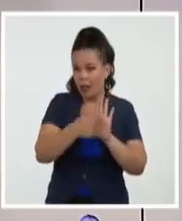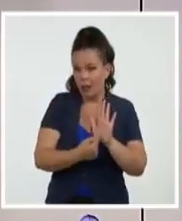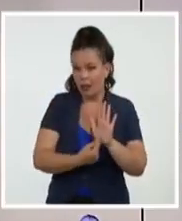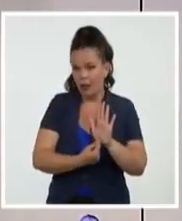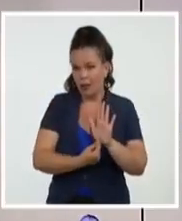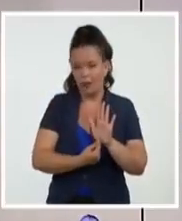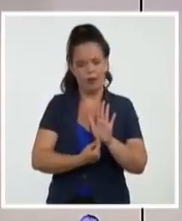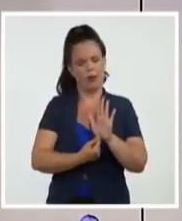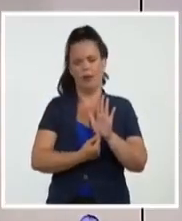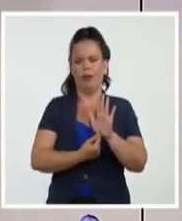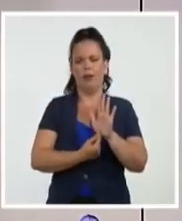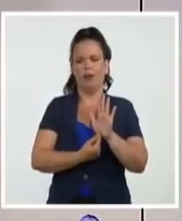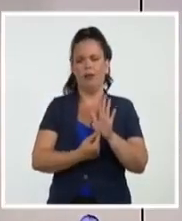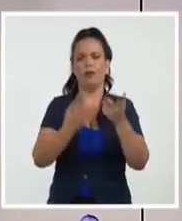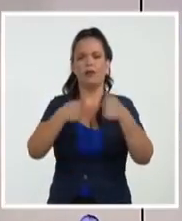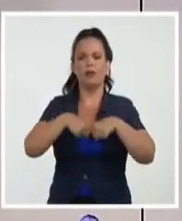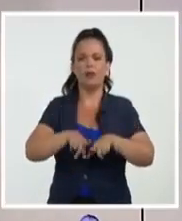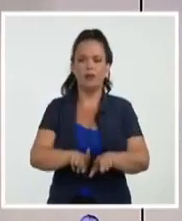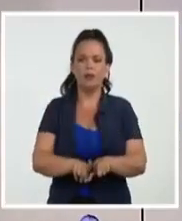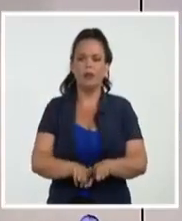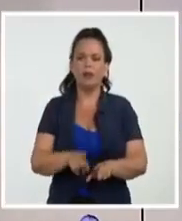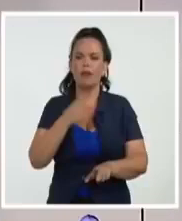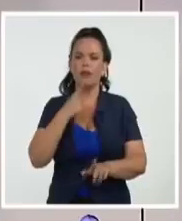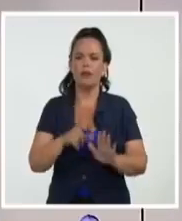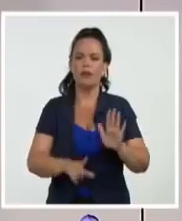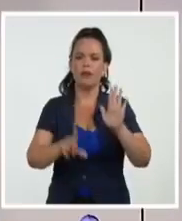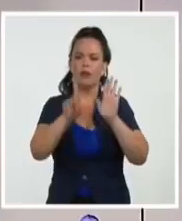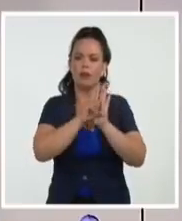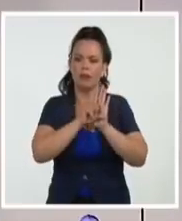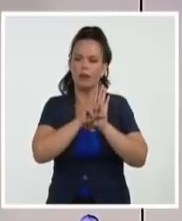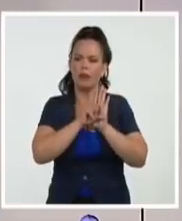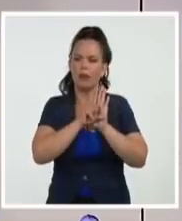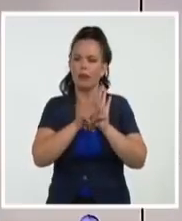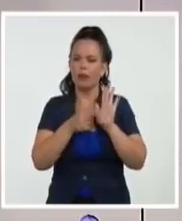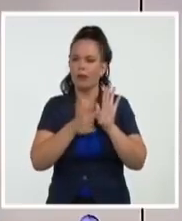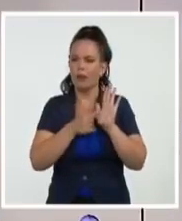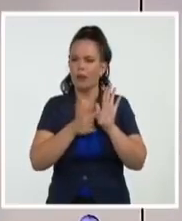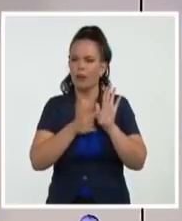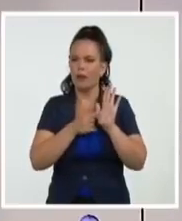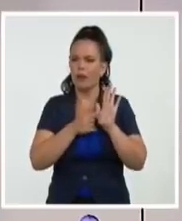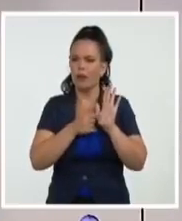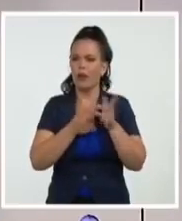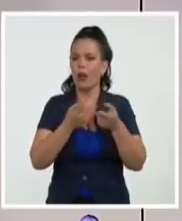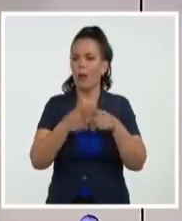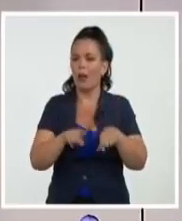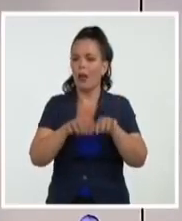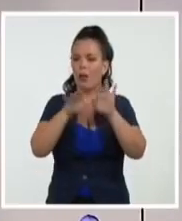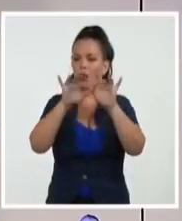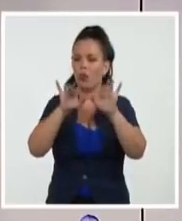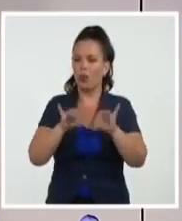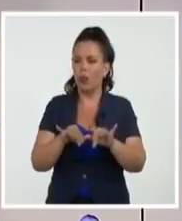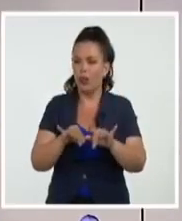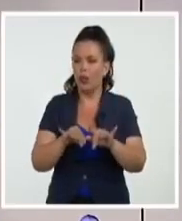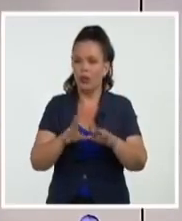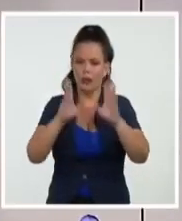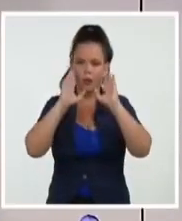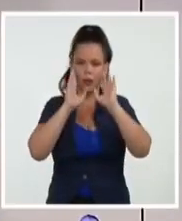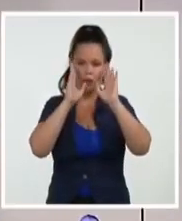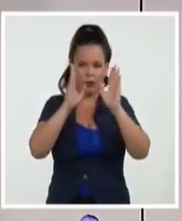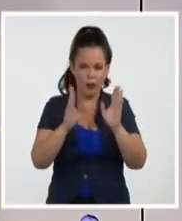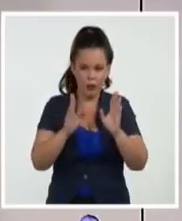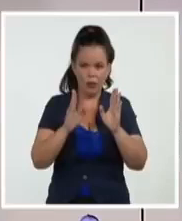López Miera, y una legislación, la ley Magnitsky, por cierto, hecha a la medida contra los que Washington